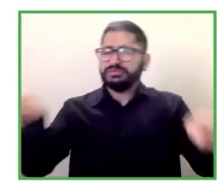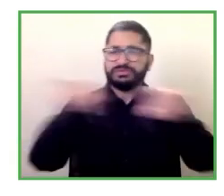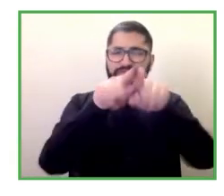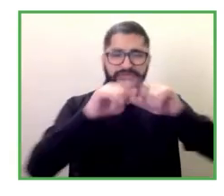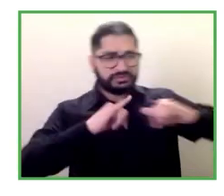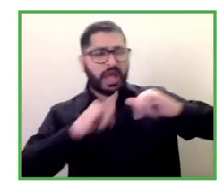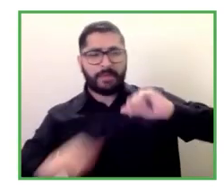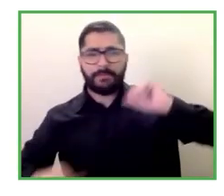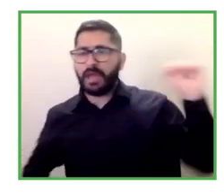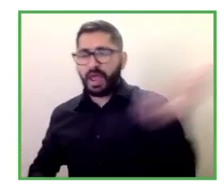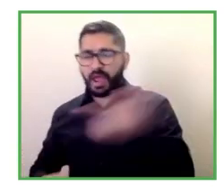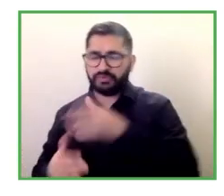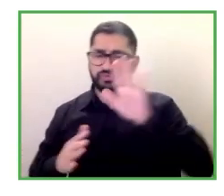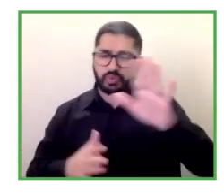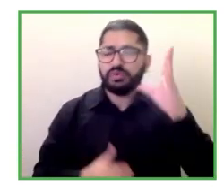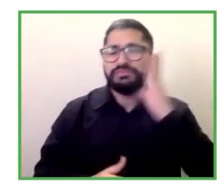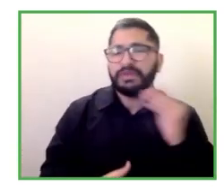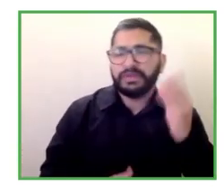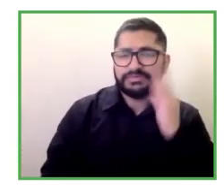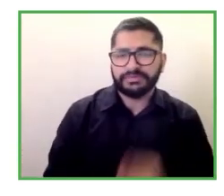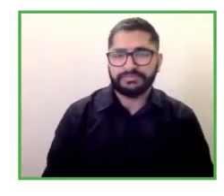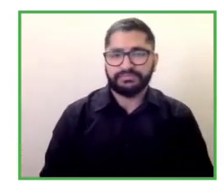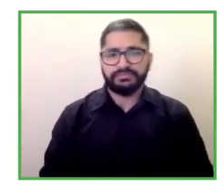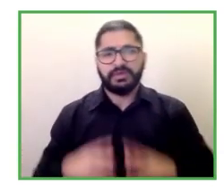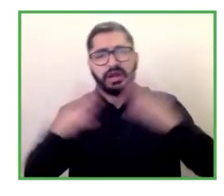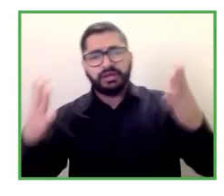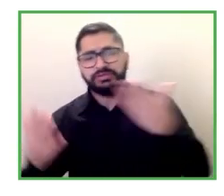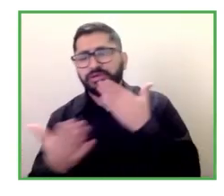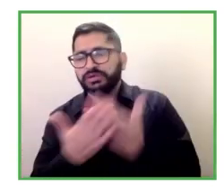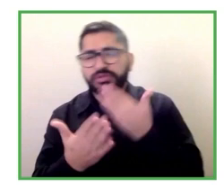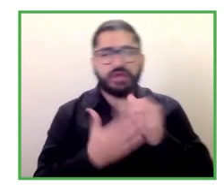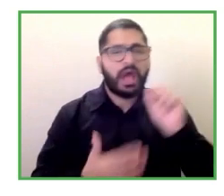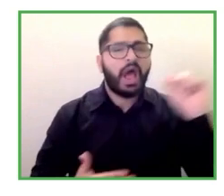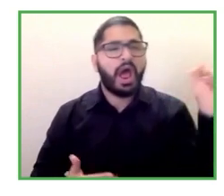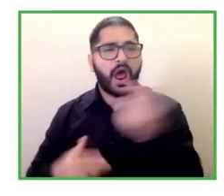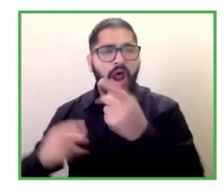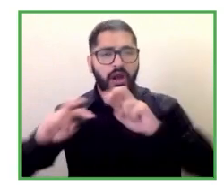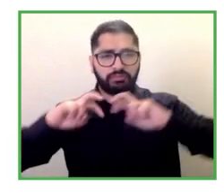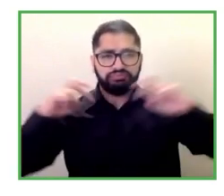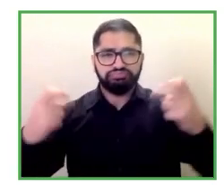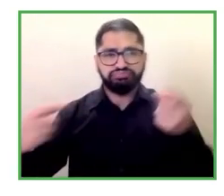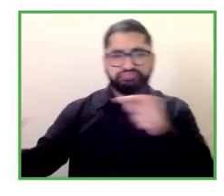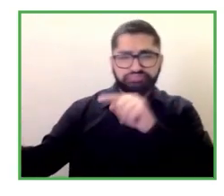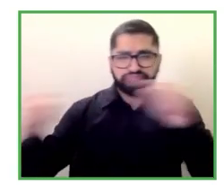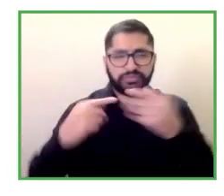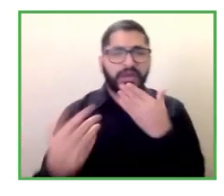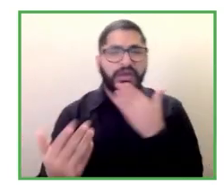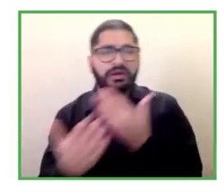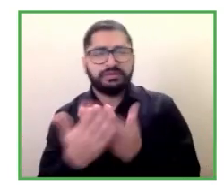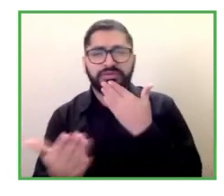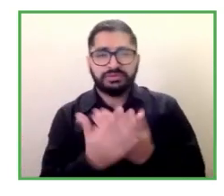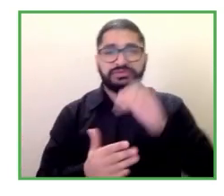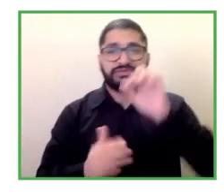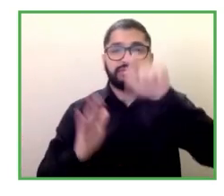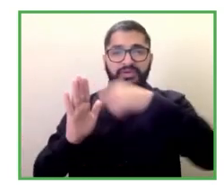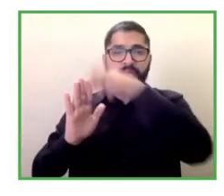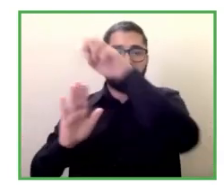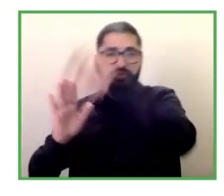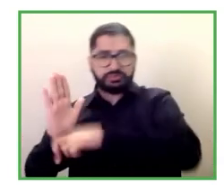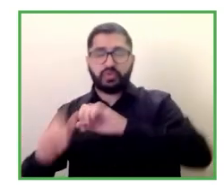agradecer a todos nuestros ponentes agradecer a Cero Project a la Fundación Descubro por esta oportunidad de hacernos